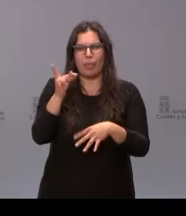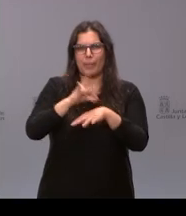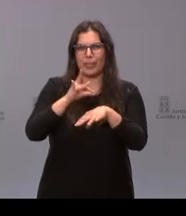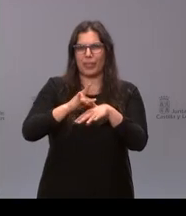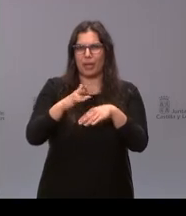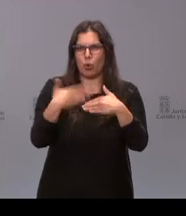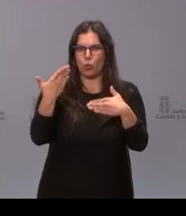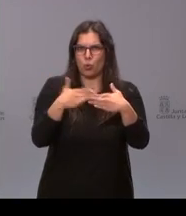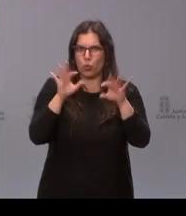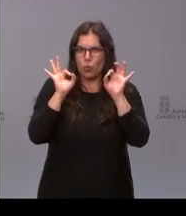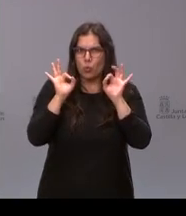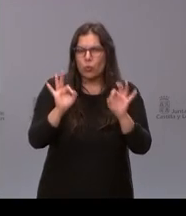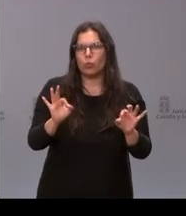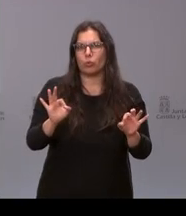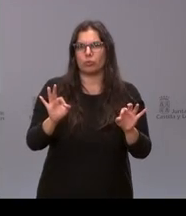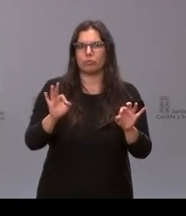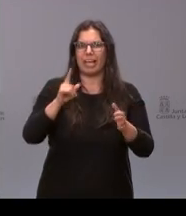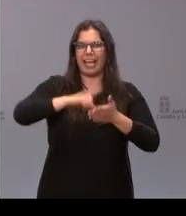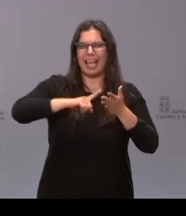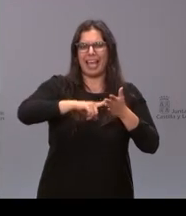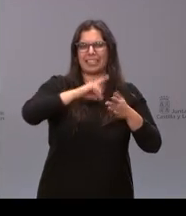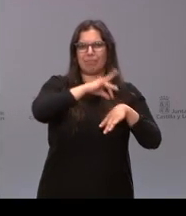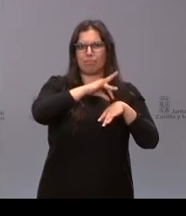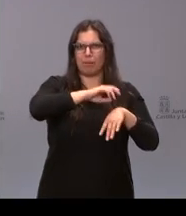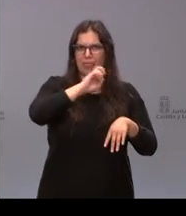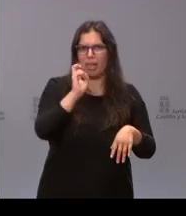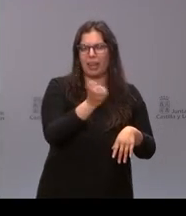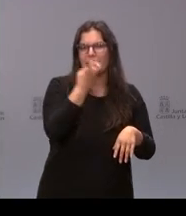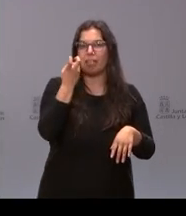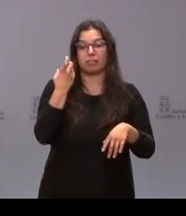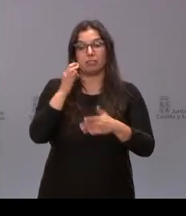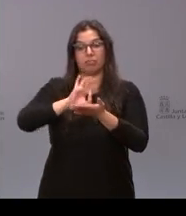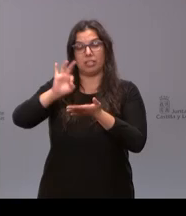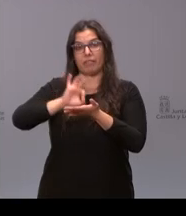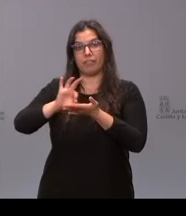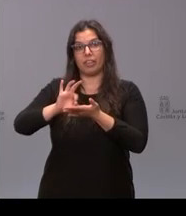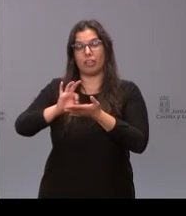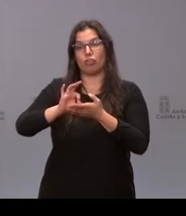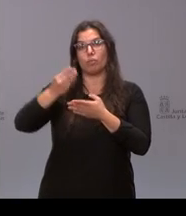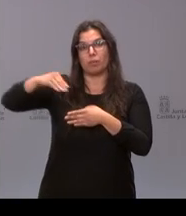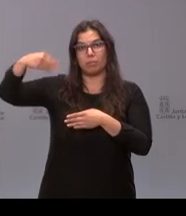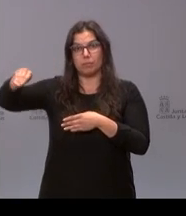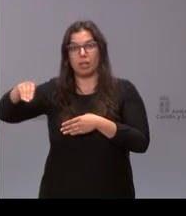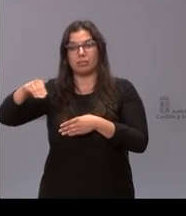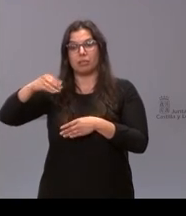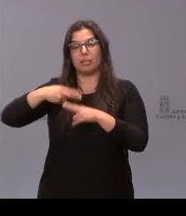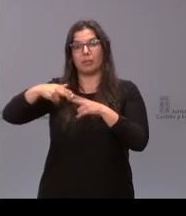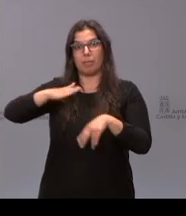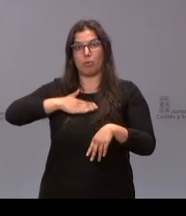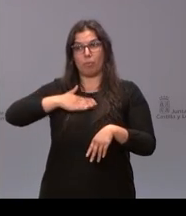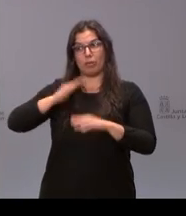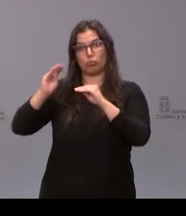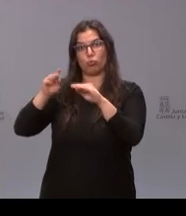sus existentes especialidades y por lo que concierne a los servicios accesorios como actividades propias de la división de gestión